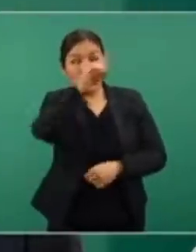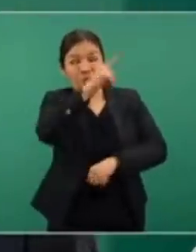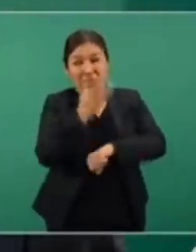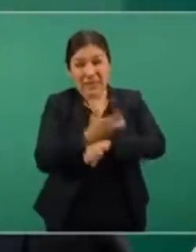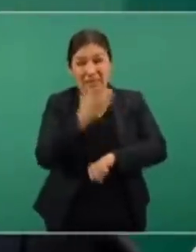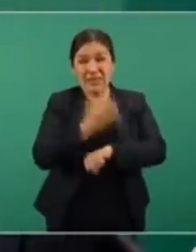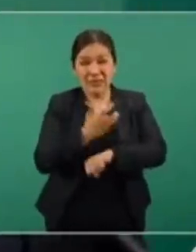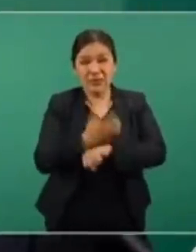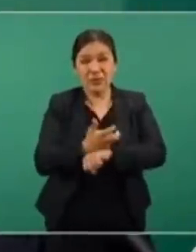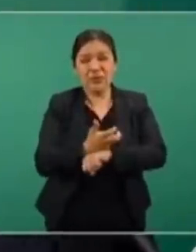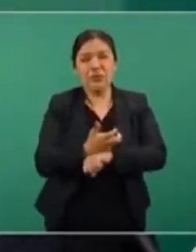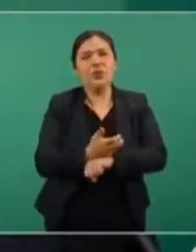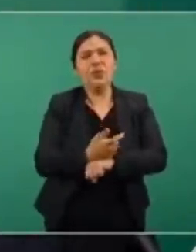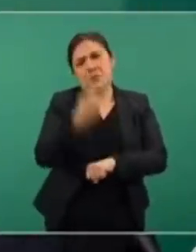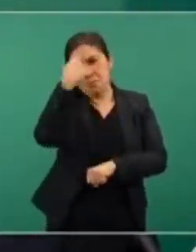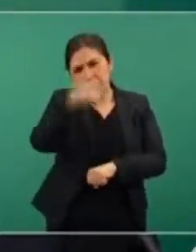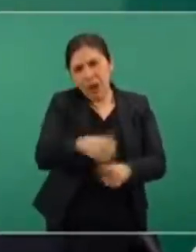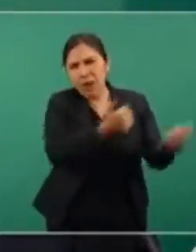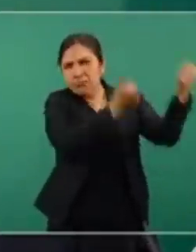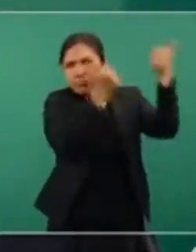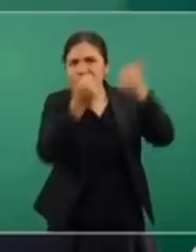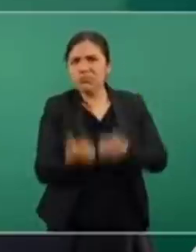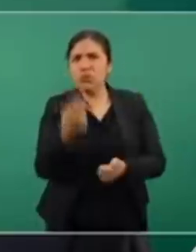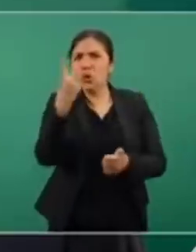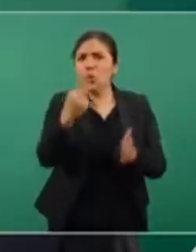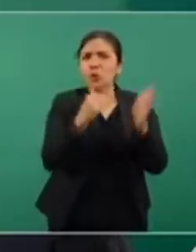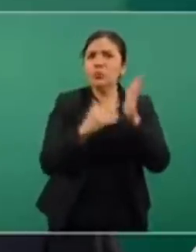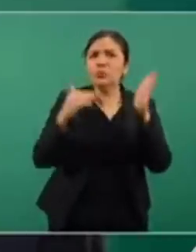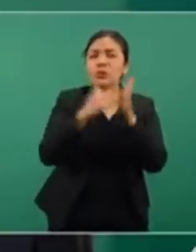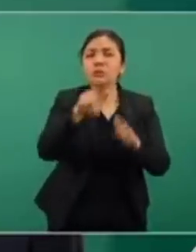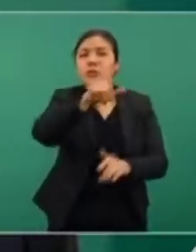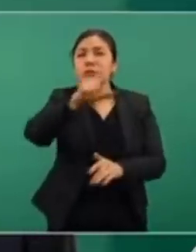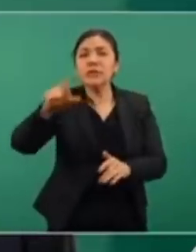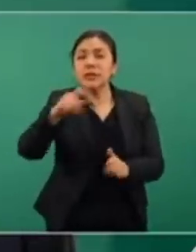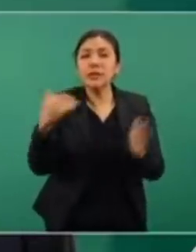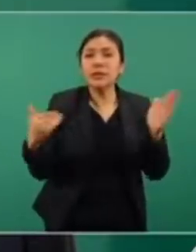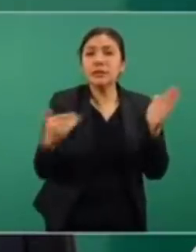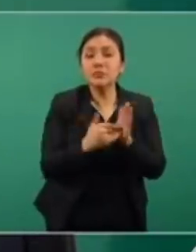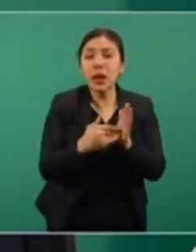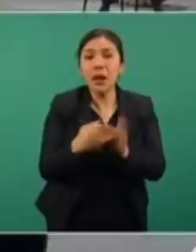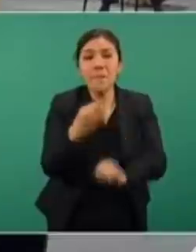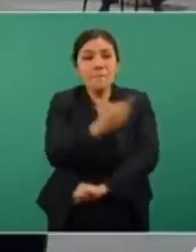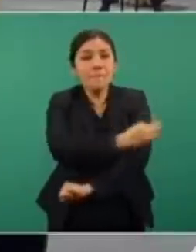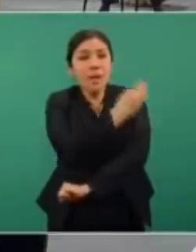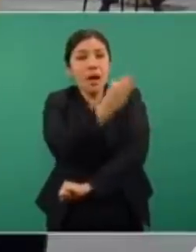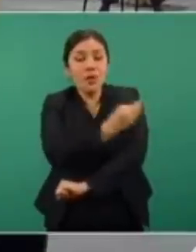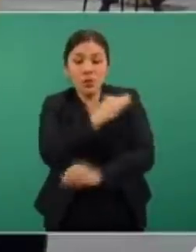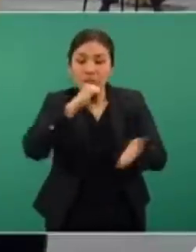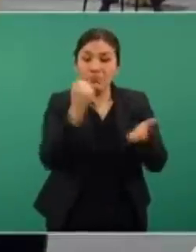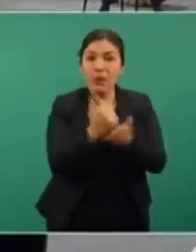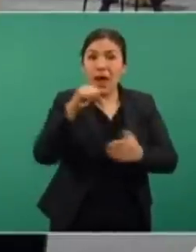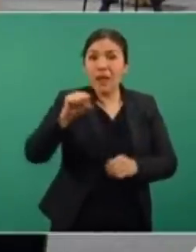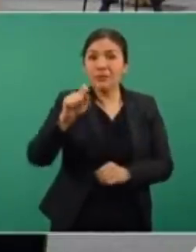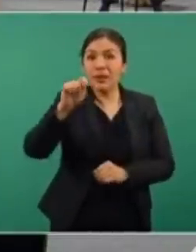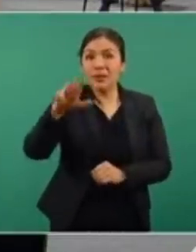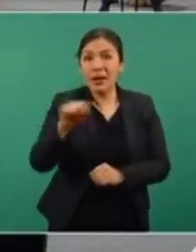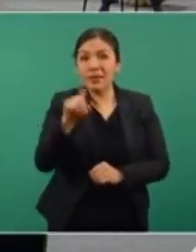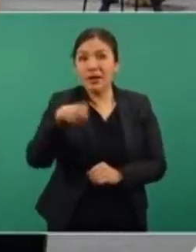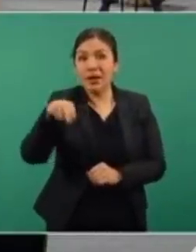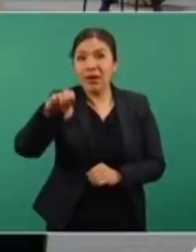que nos envíen 2 millones 700 mil dosis de AstraZeneca